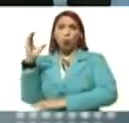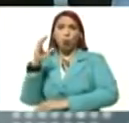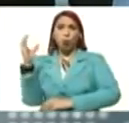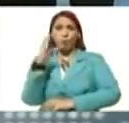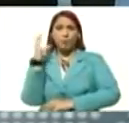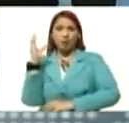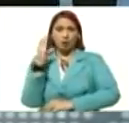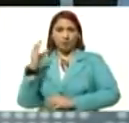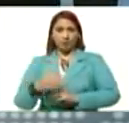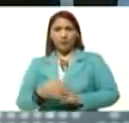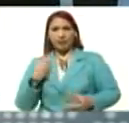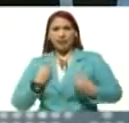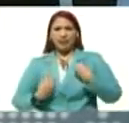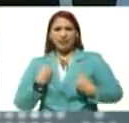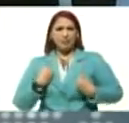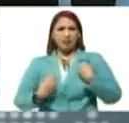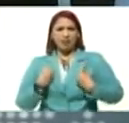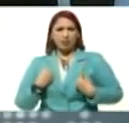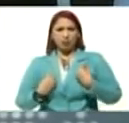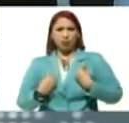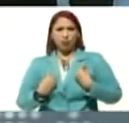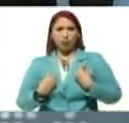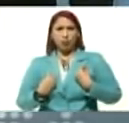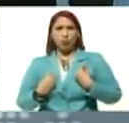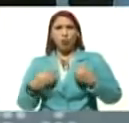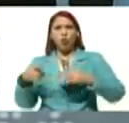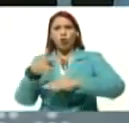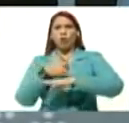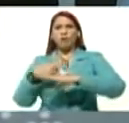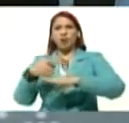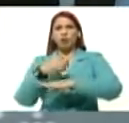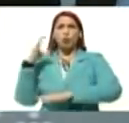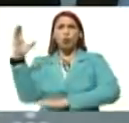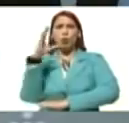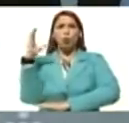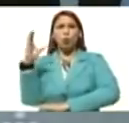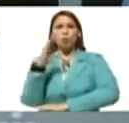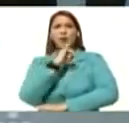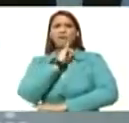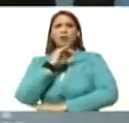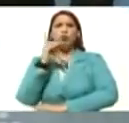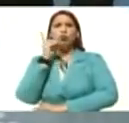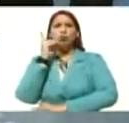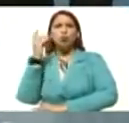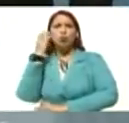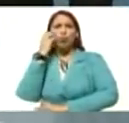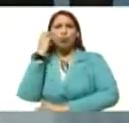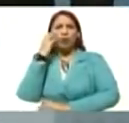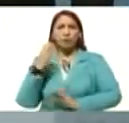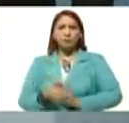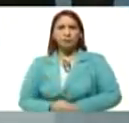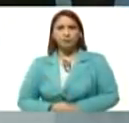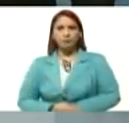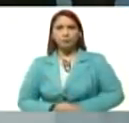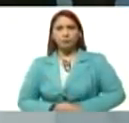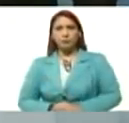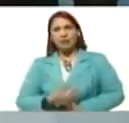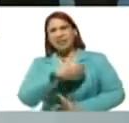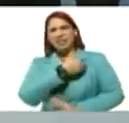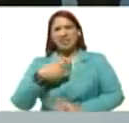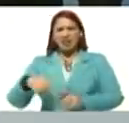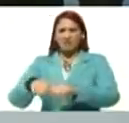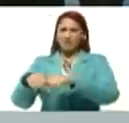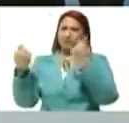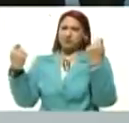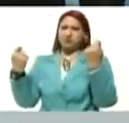una desesperación, del gobierno, narcoparaco, de Iván Duque, por perturbar, la vida interna, del país, las